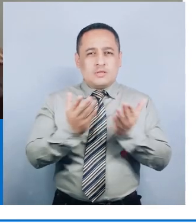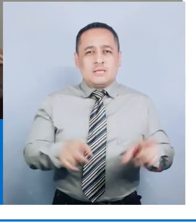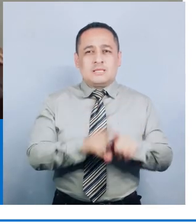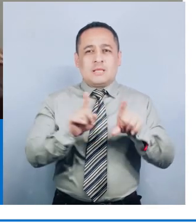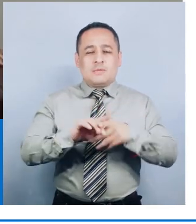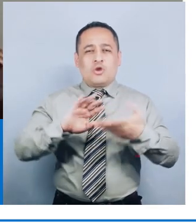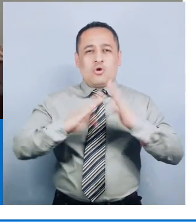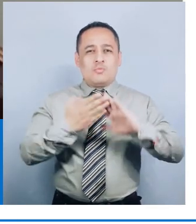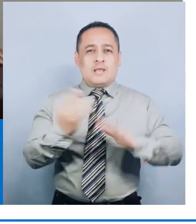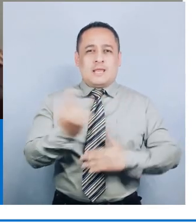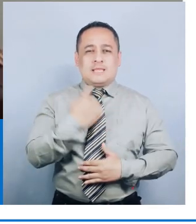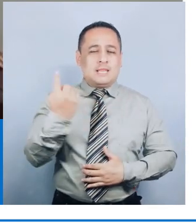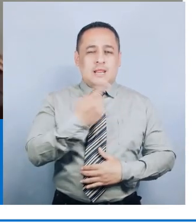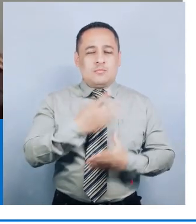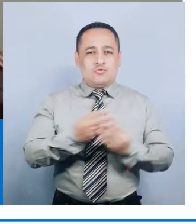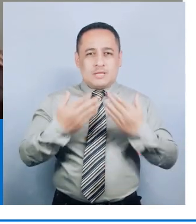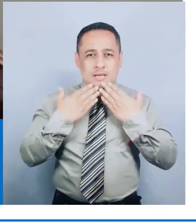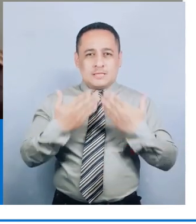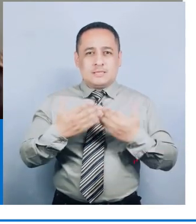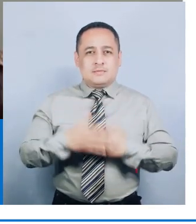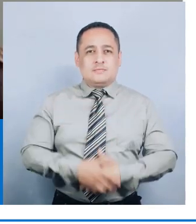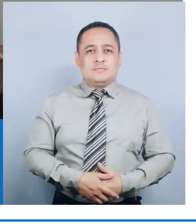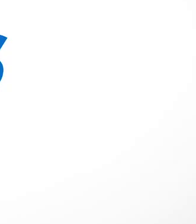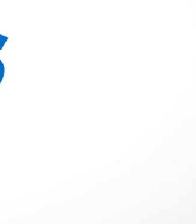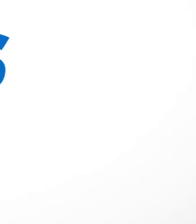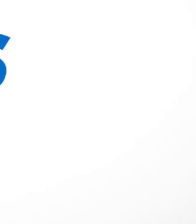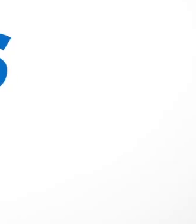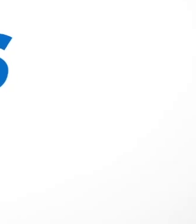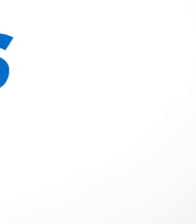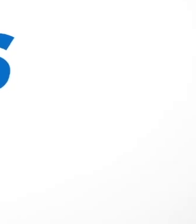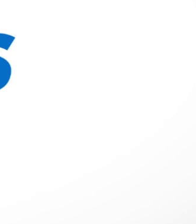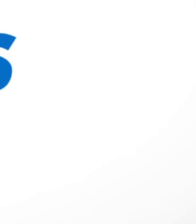los estudiantes y comunidad en general. Muchas gracias.